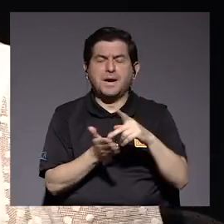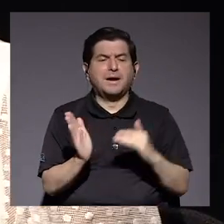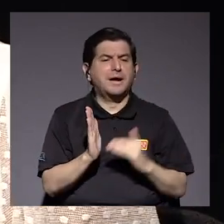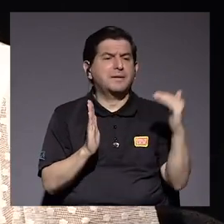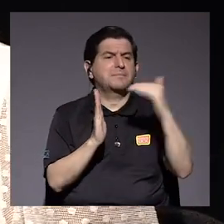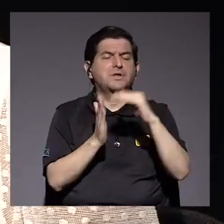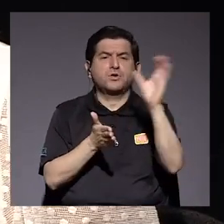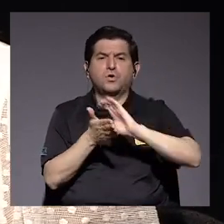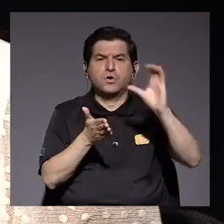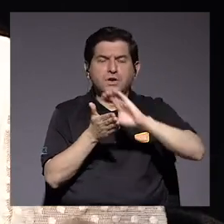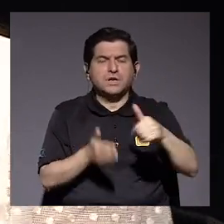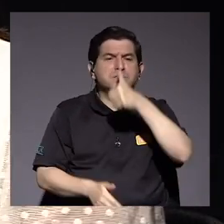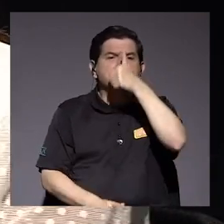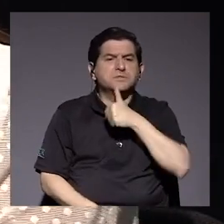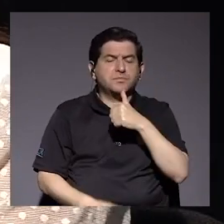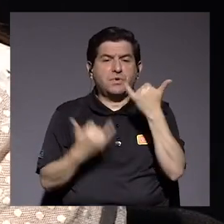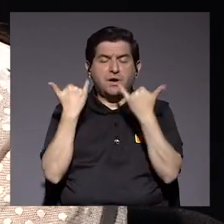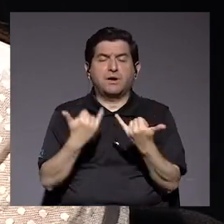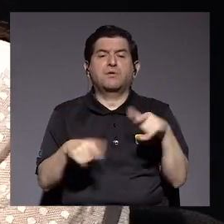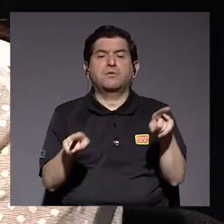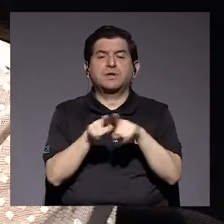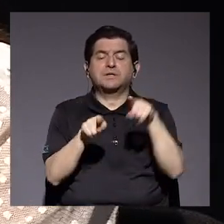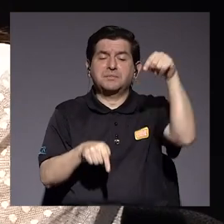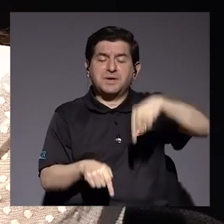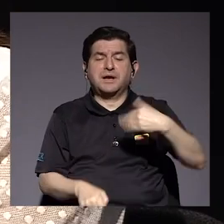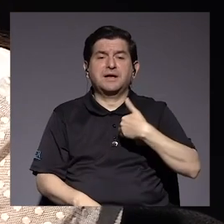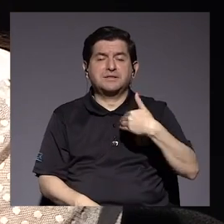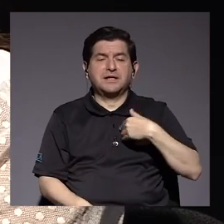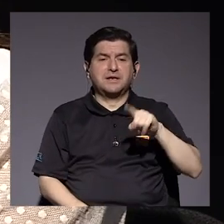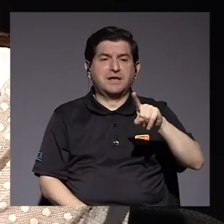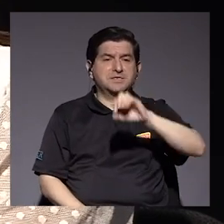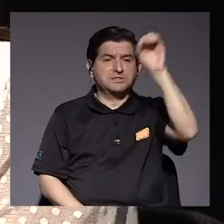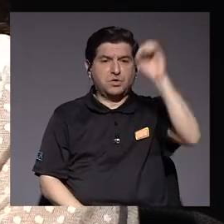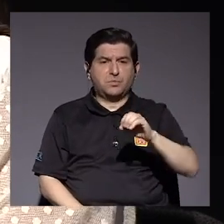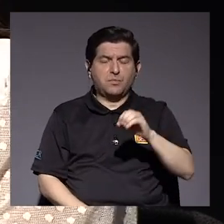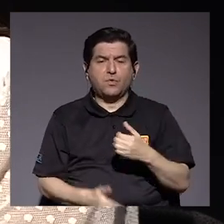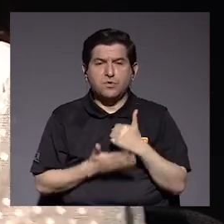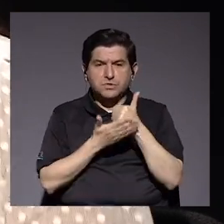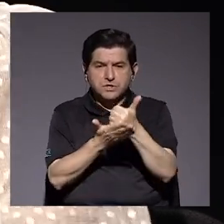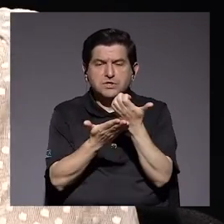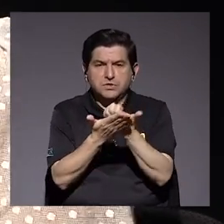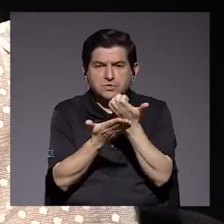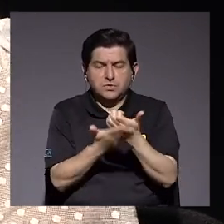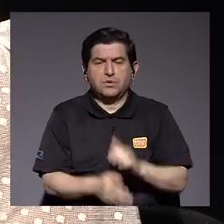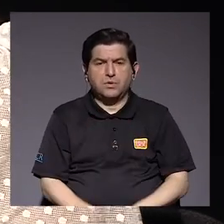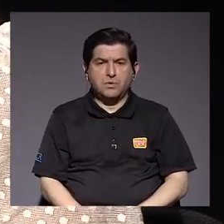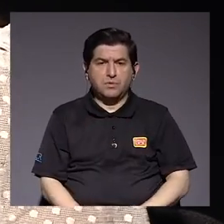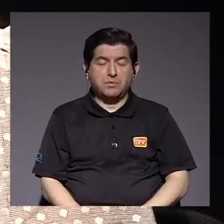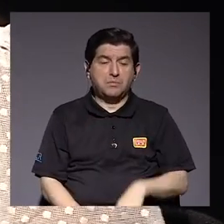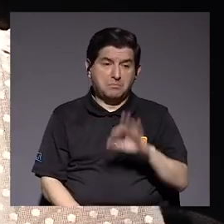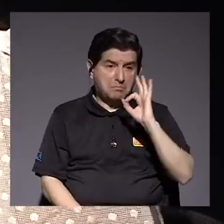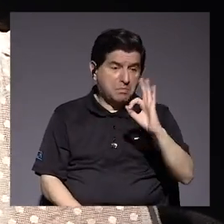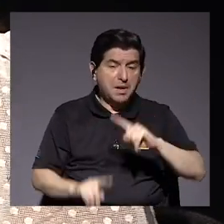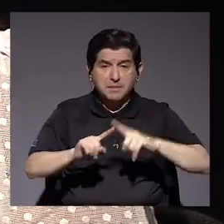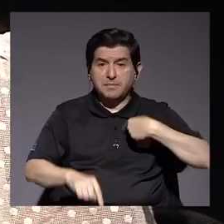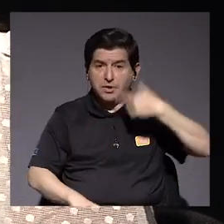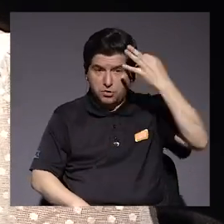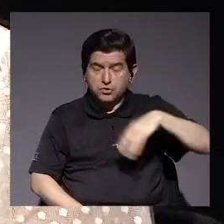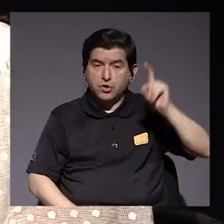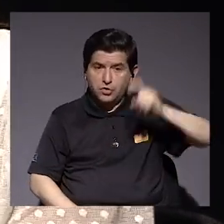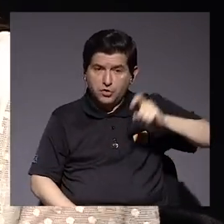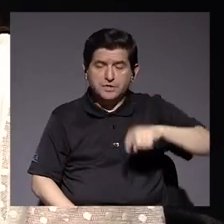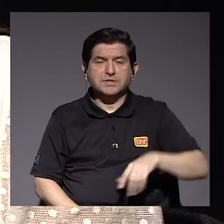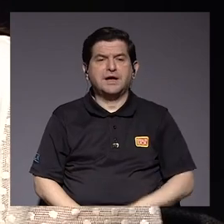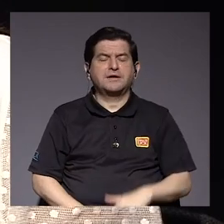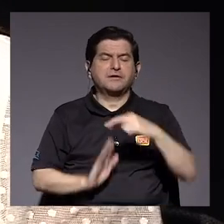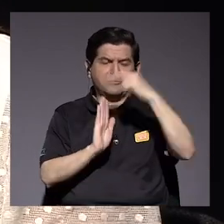millones en colegios privados y resulta que aquí también están 100% becados por las buenas notas que está bien a ver pero me parece que debería